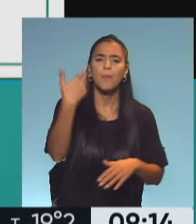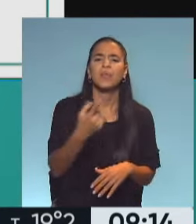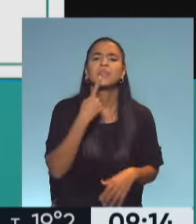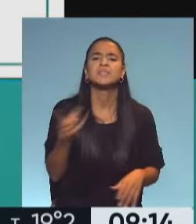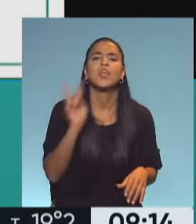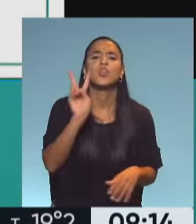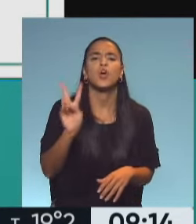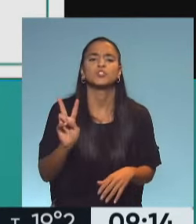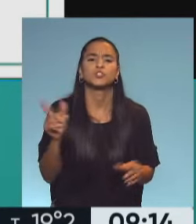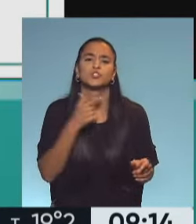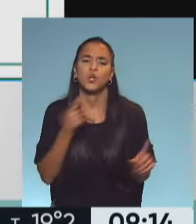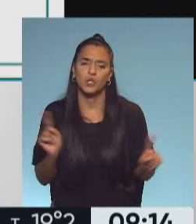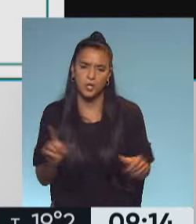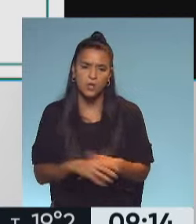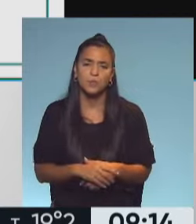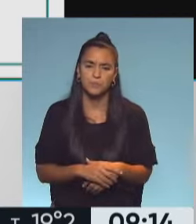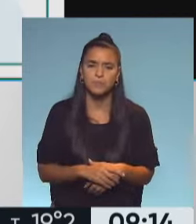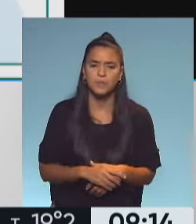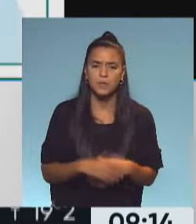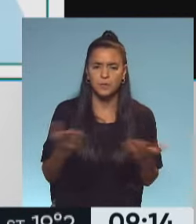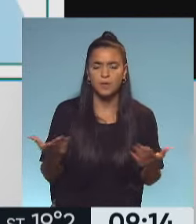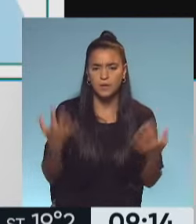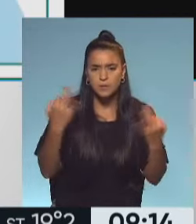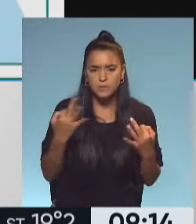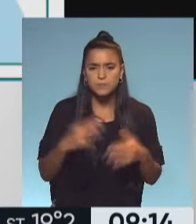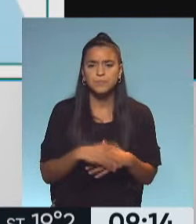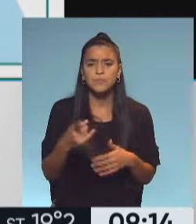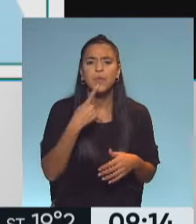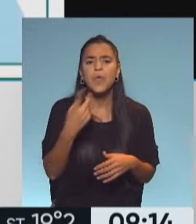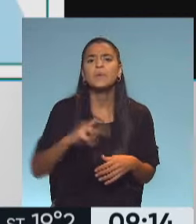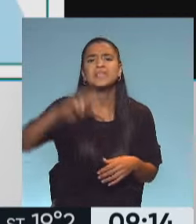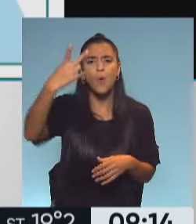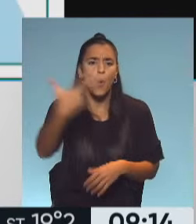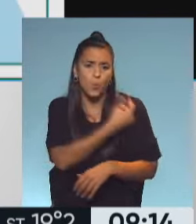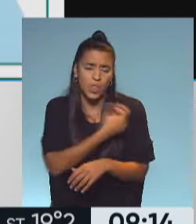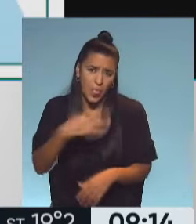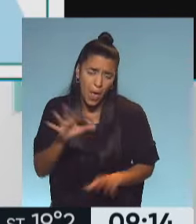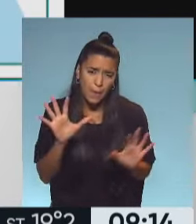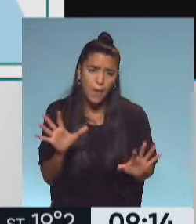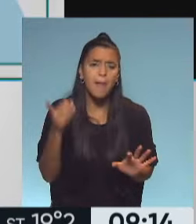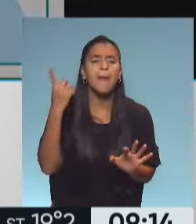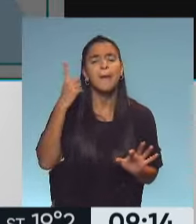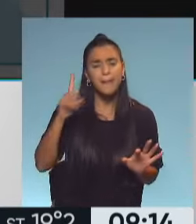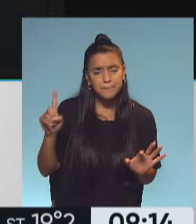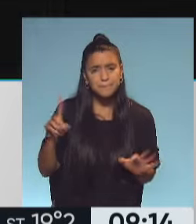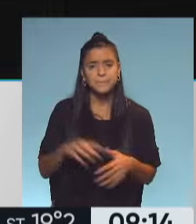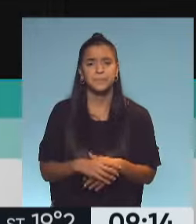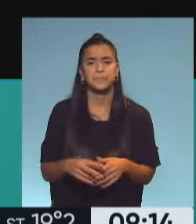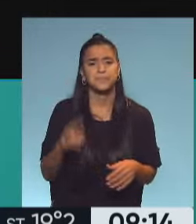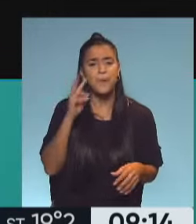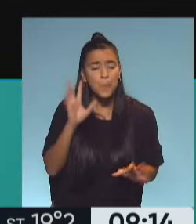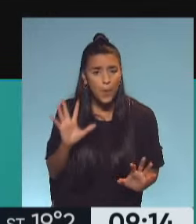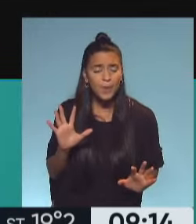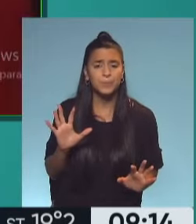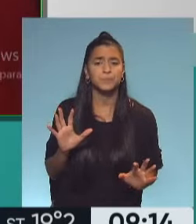no quiero las dos dosis. No, no, iba a venir, claro, tiene que venir la segunda dosis. Pero se ve que